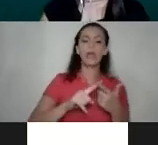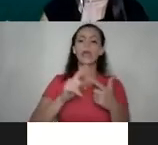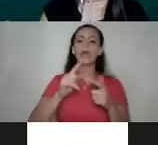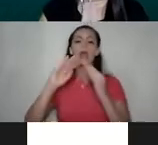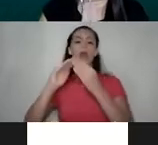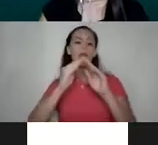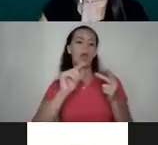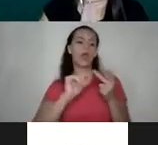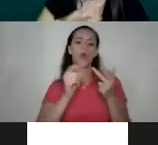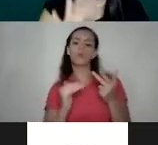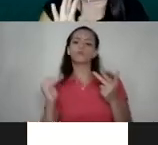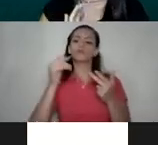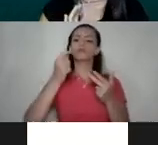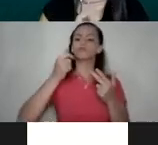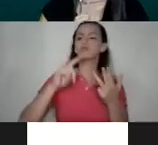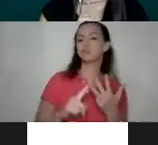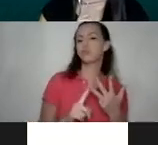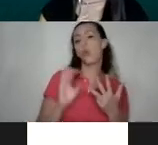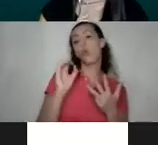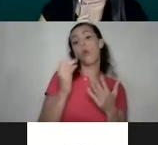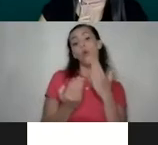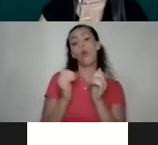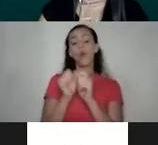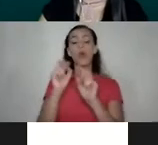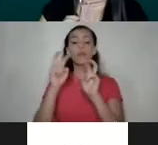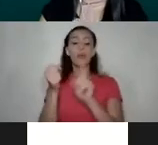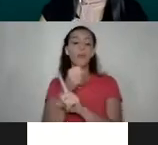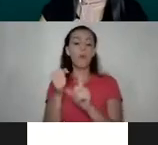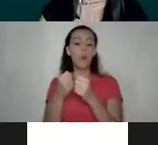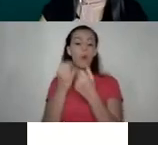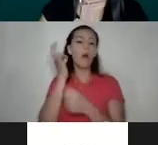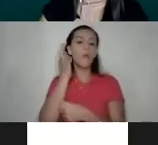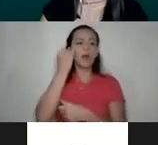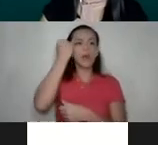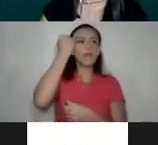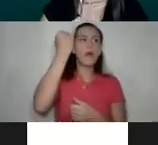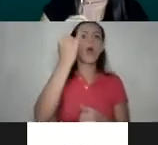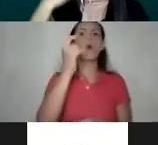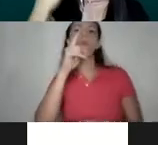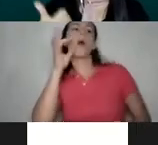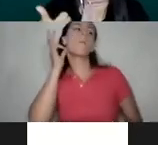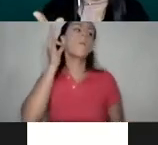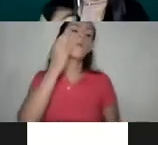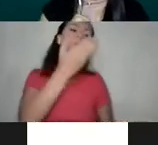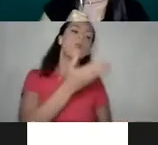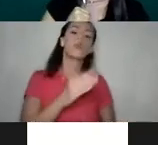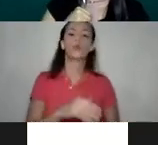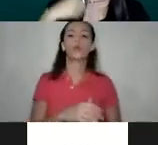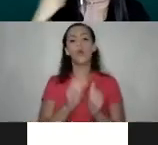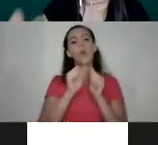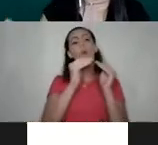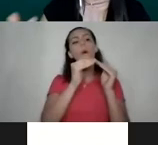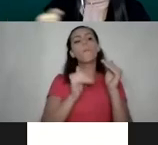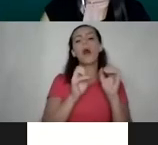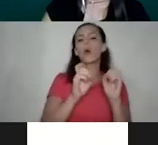económico a lo mejor o de pronto con el tema de violencia contra las mujeres nos imaginaríamos a una mujer con baja educación,